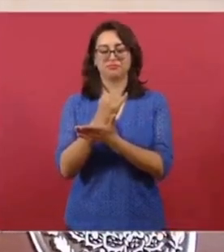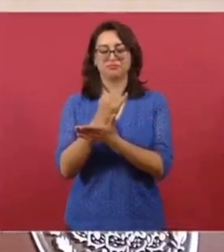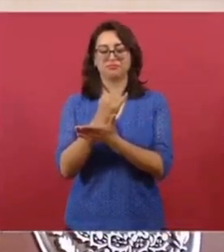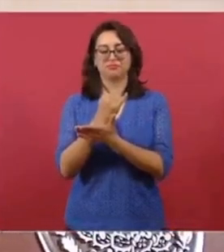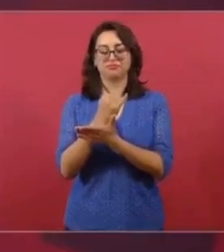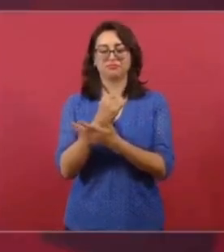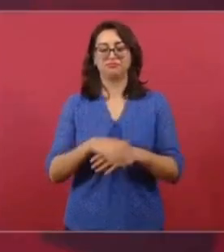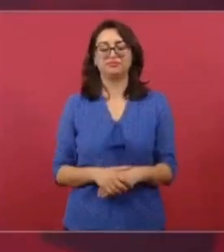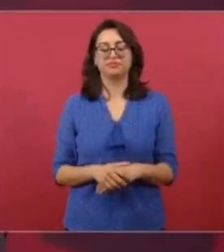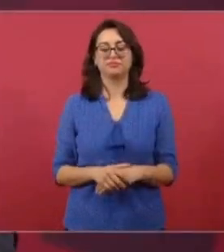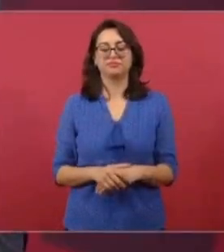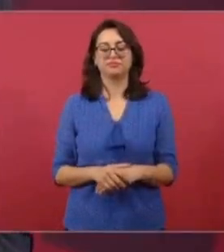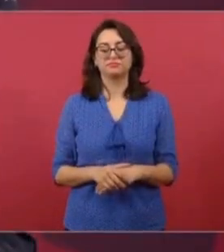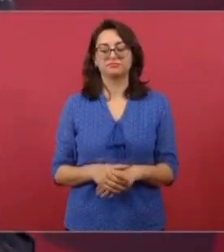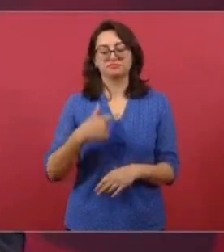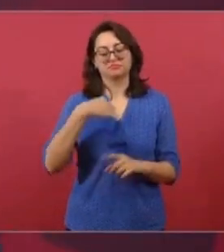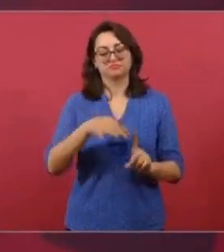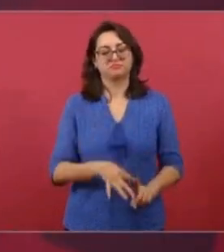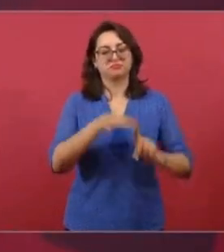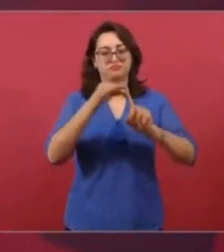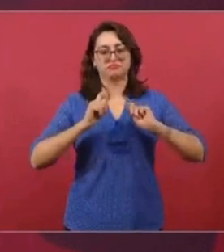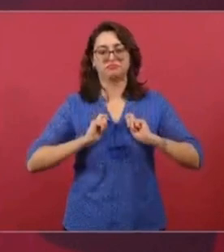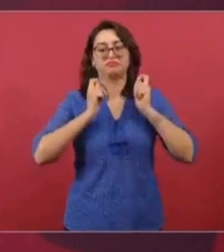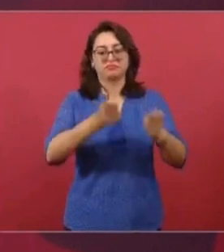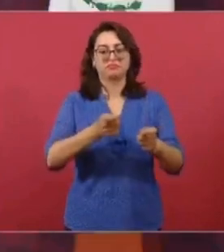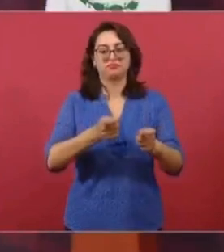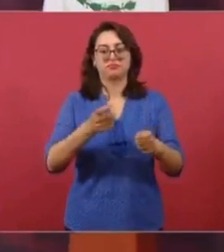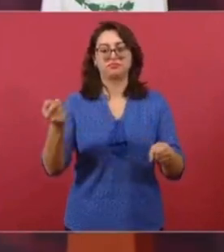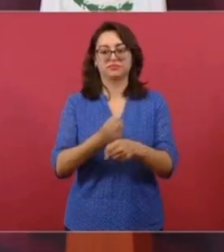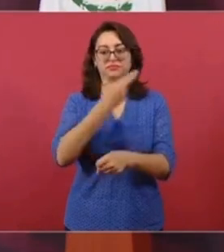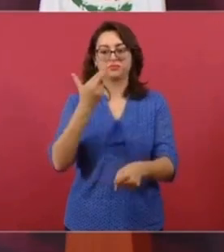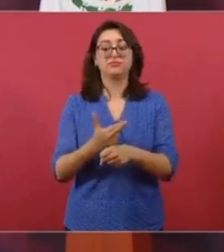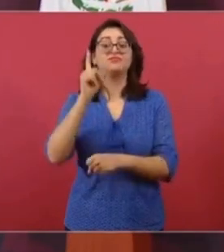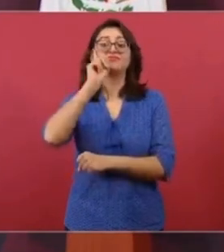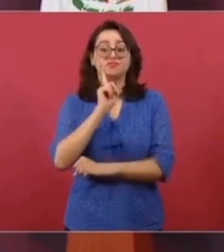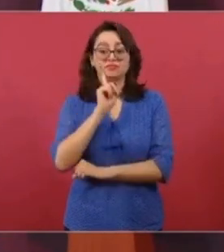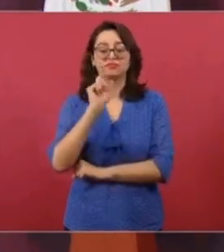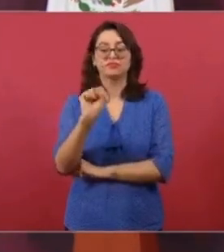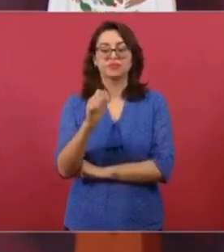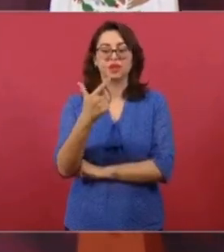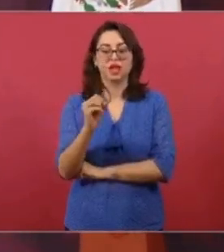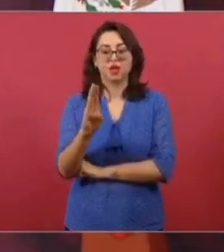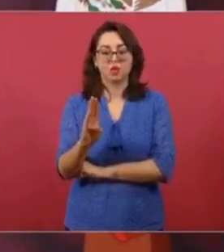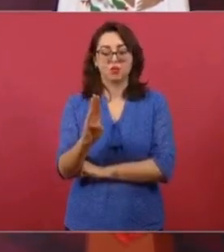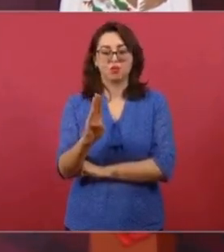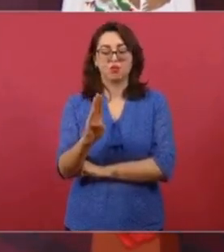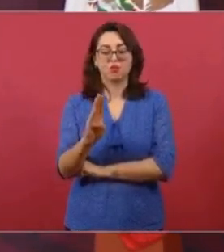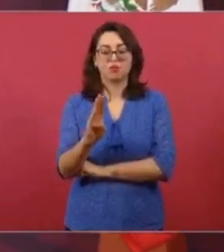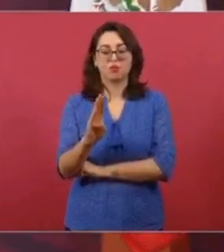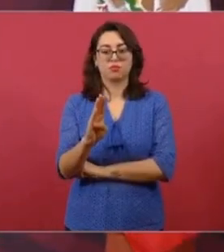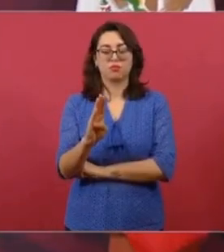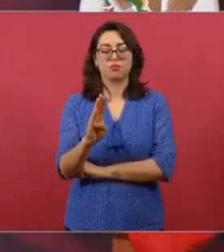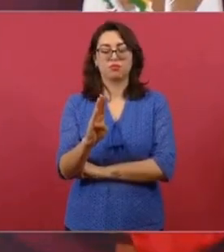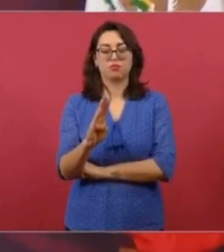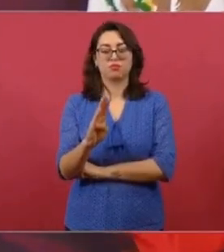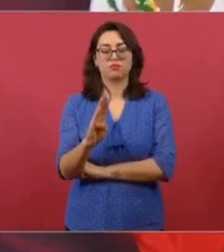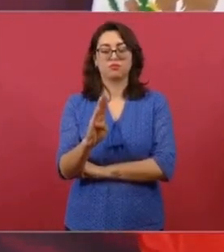nombrar de acuerdo a mis facultades como secretaria de Gobernación a